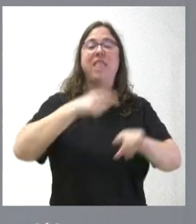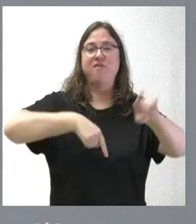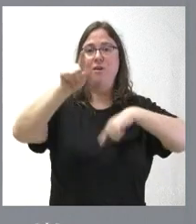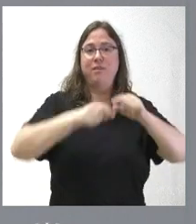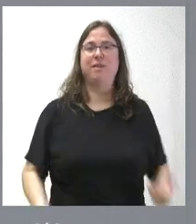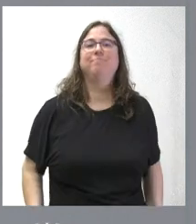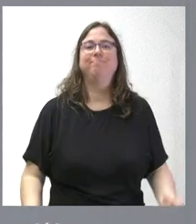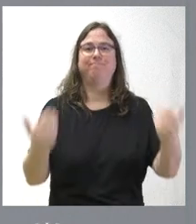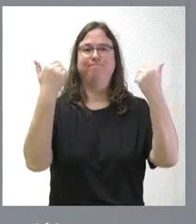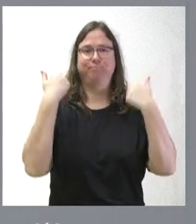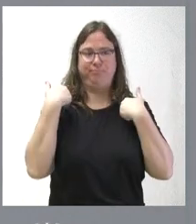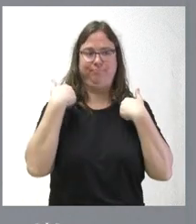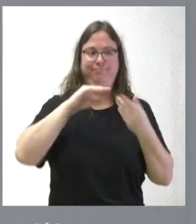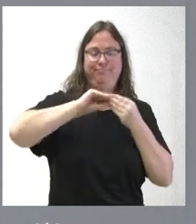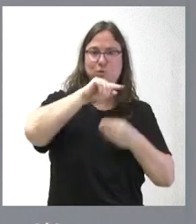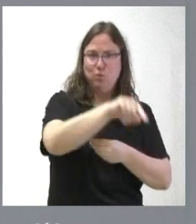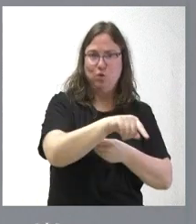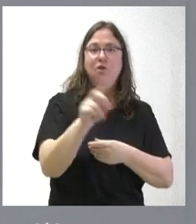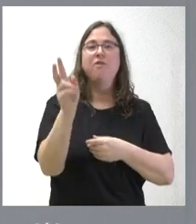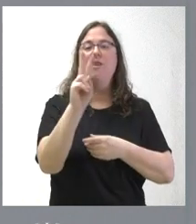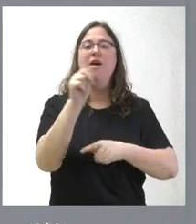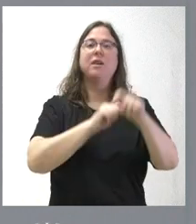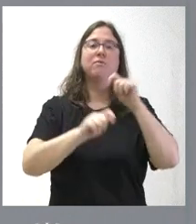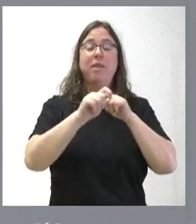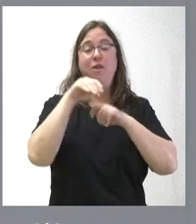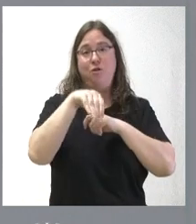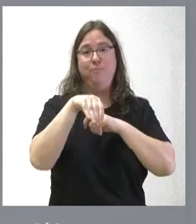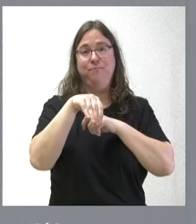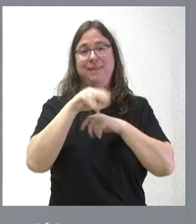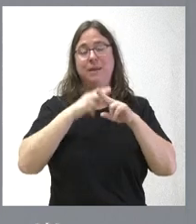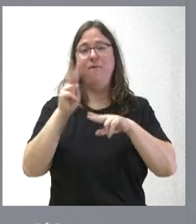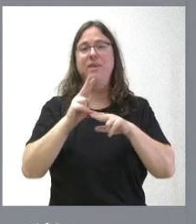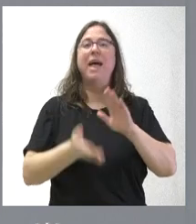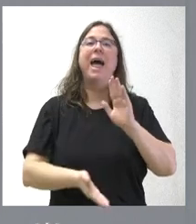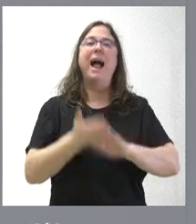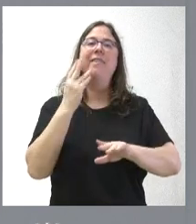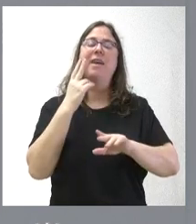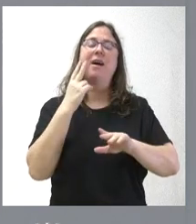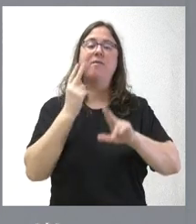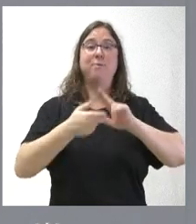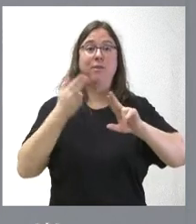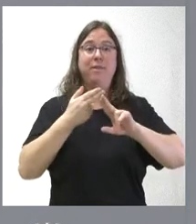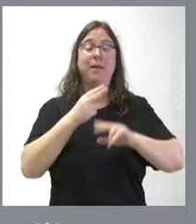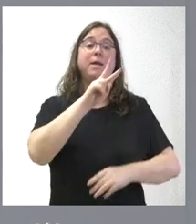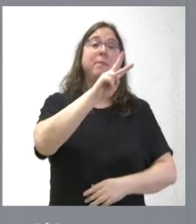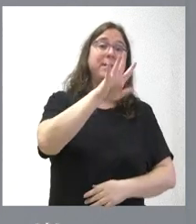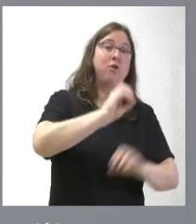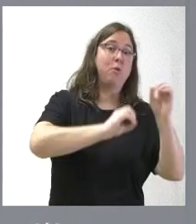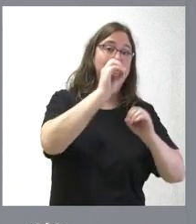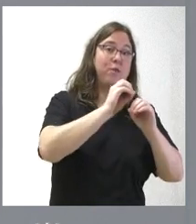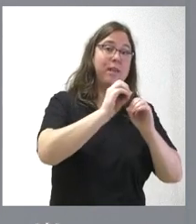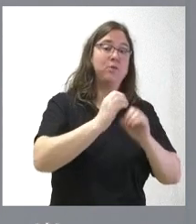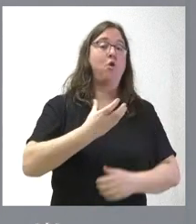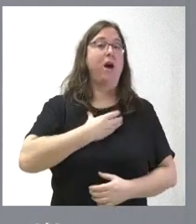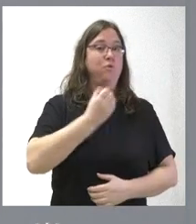para ejercer esta actividad. Esta sociedad, saben ustedes, que es representada un 25% por el Ayuntamiento de Valladolid, un 25